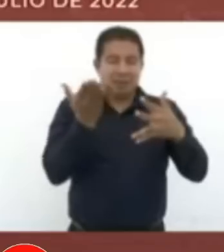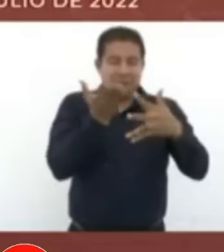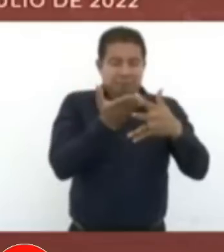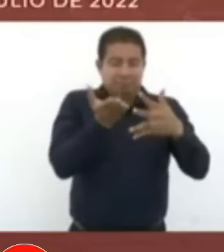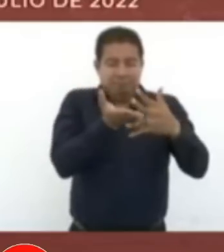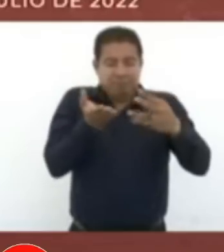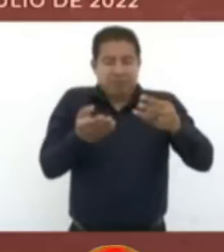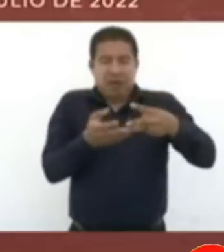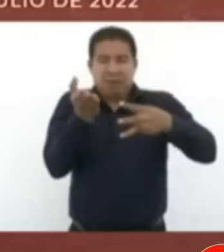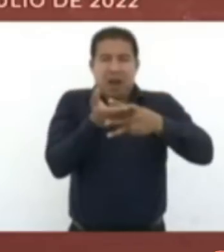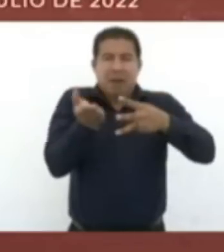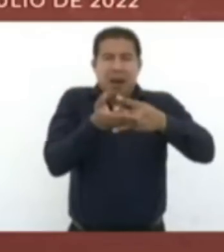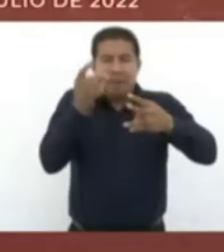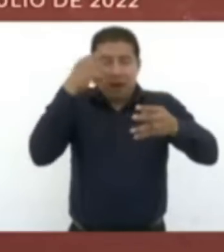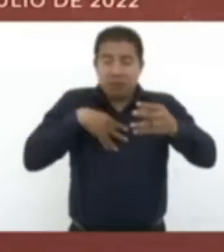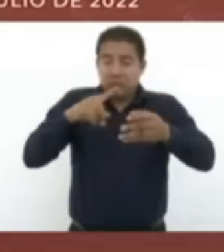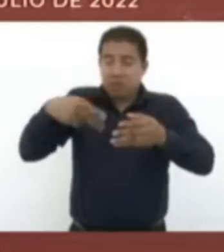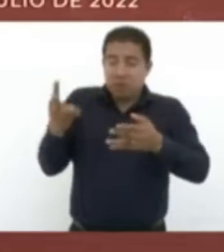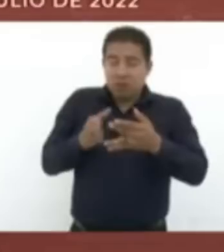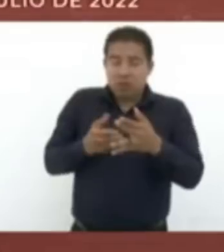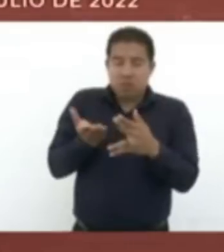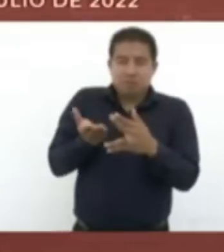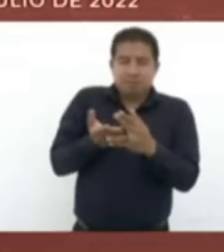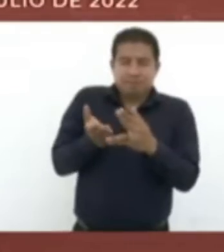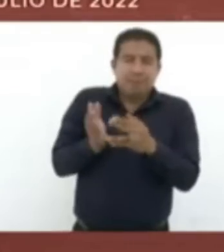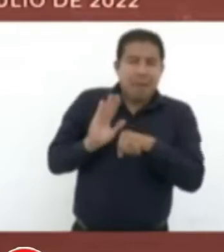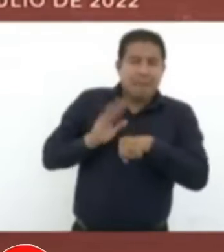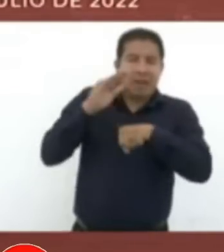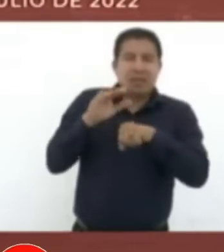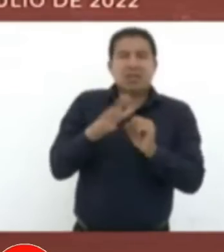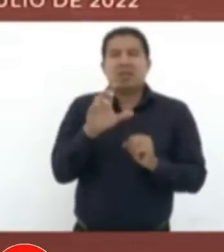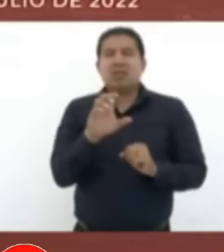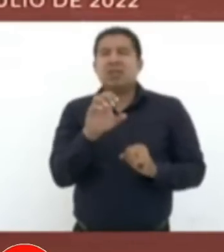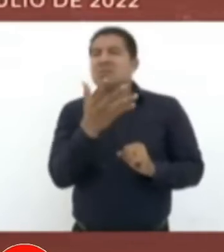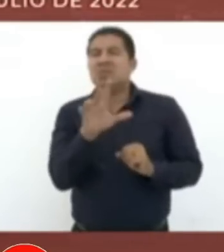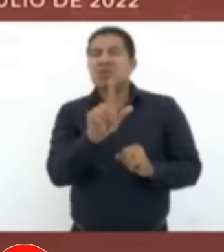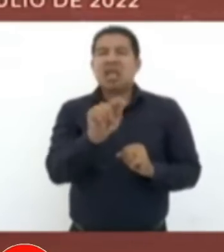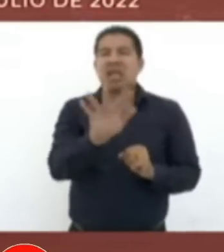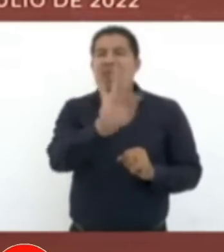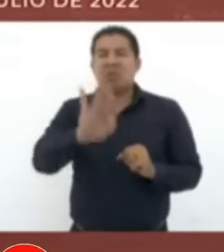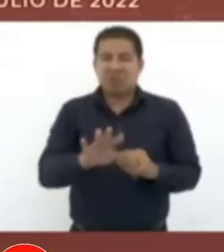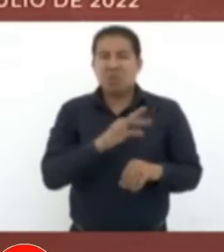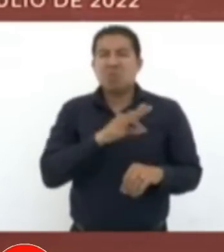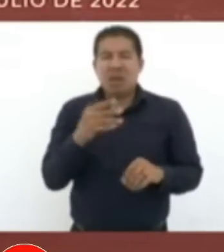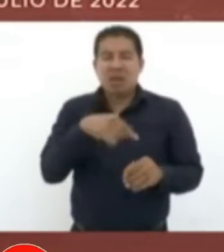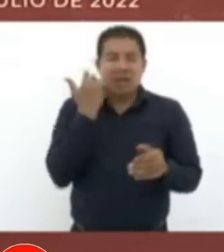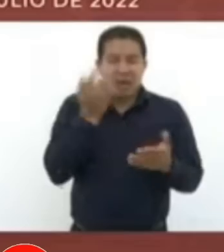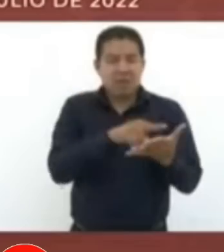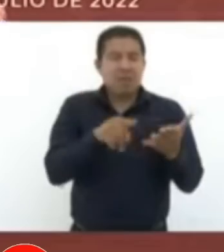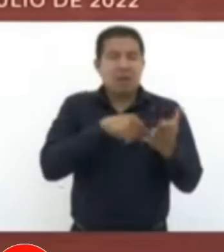votos de los legisladores. Ni siquiera se puede cambiar con mayoría simple, es decir,